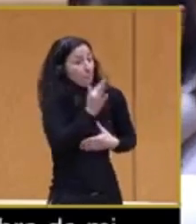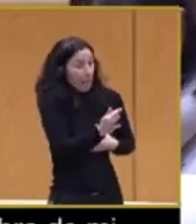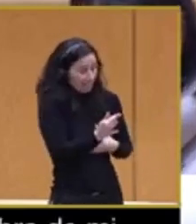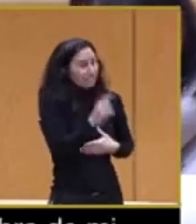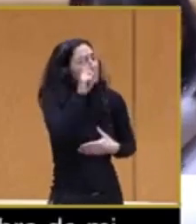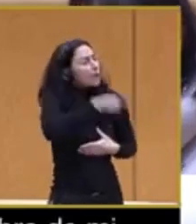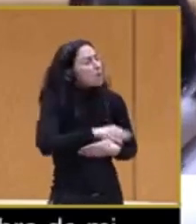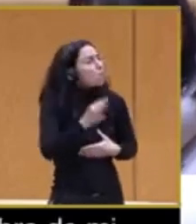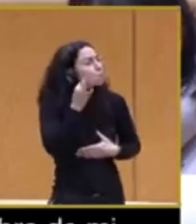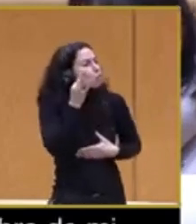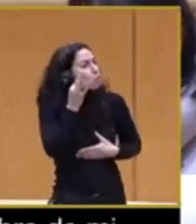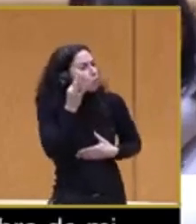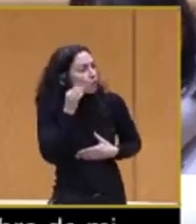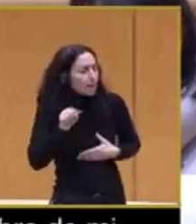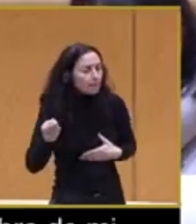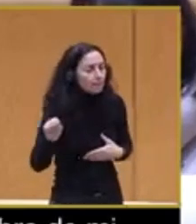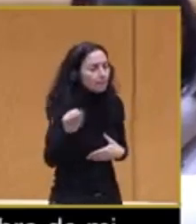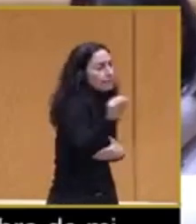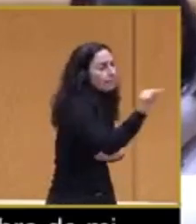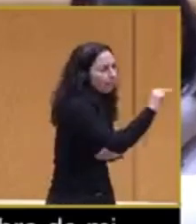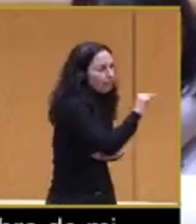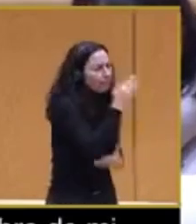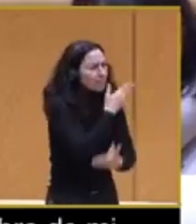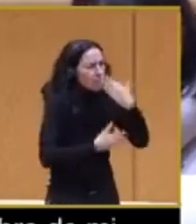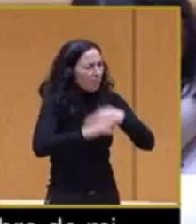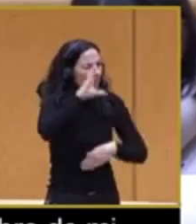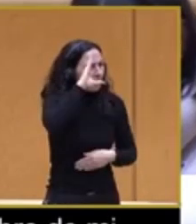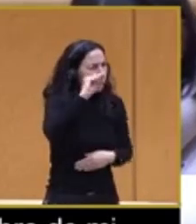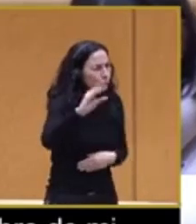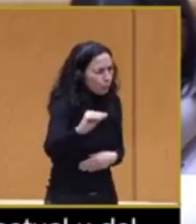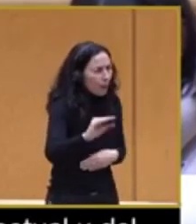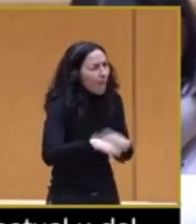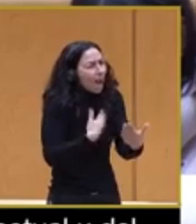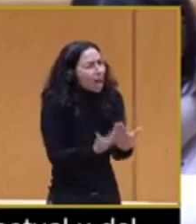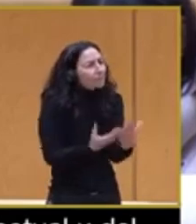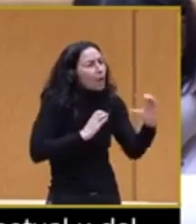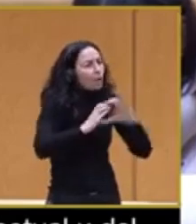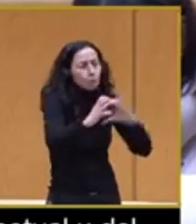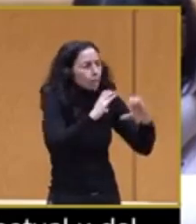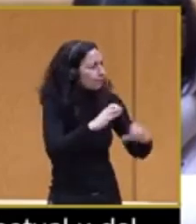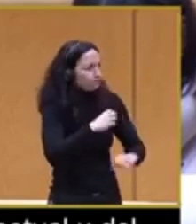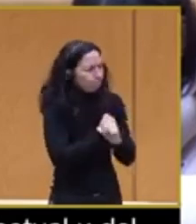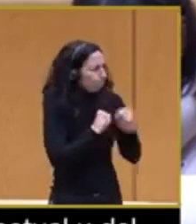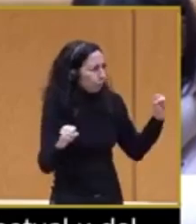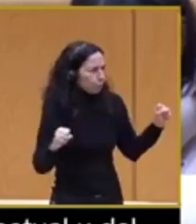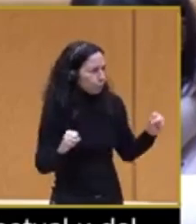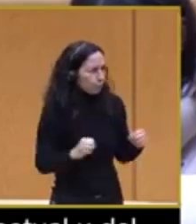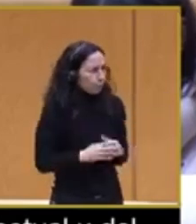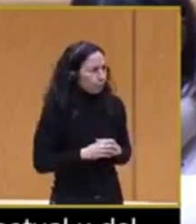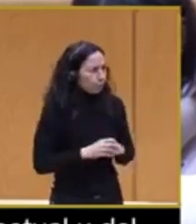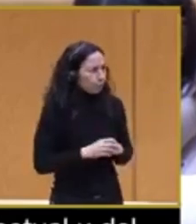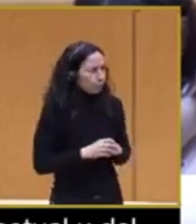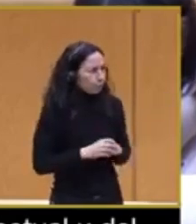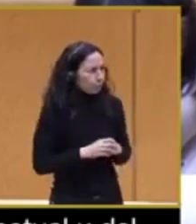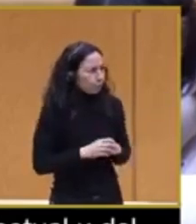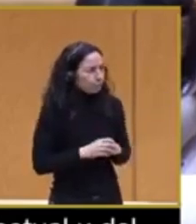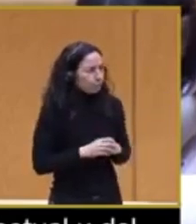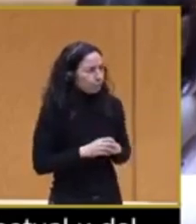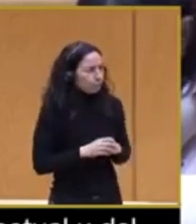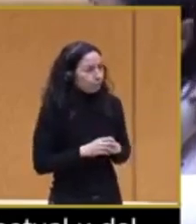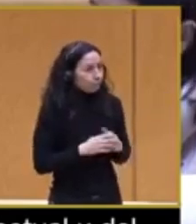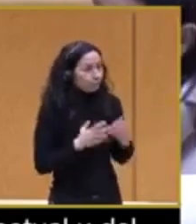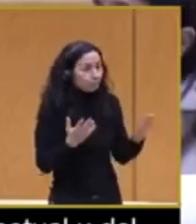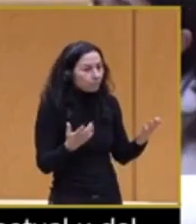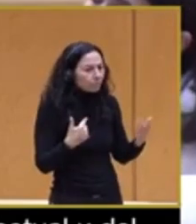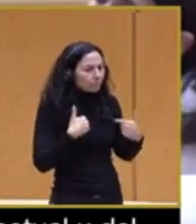discapacidad intelectual y del desarrollo que no pueden comunicarse por sí mismas, que no